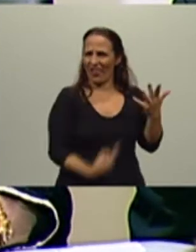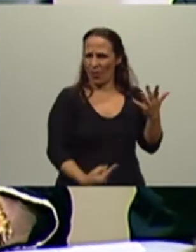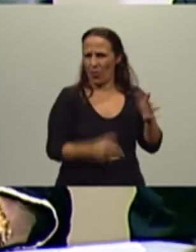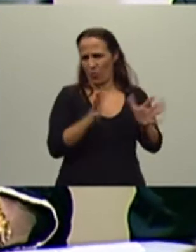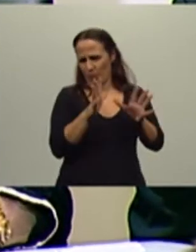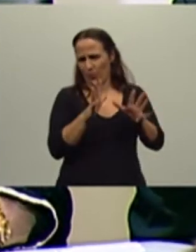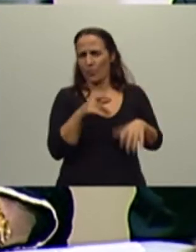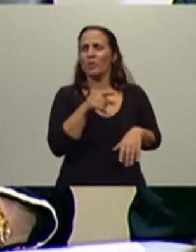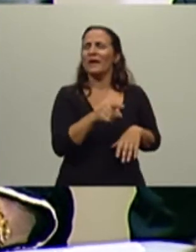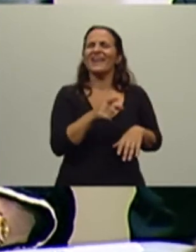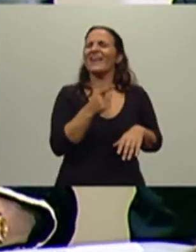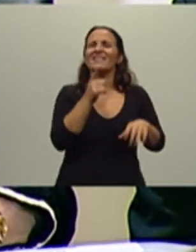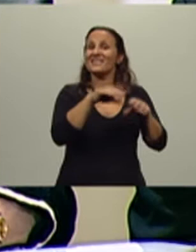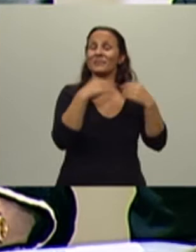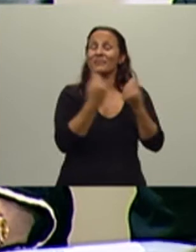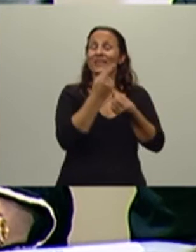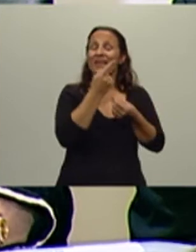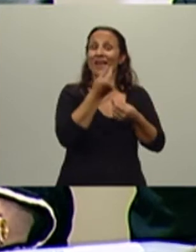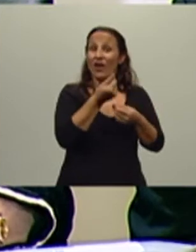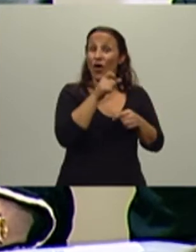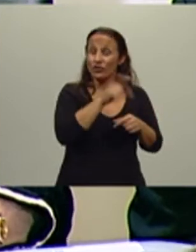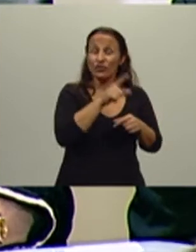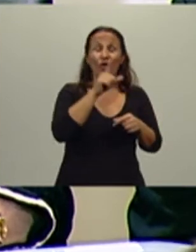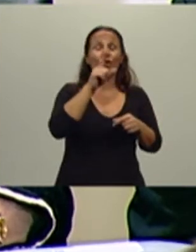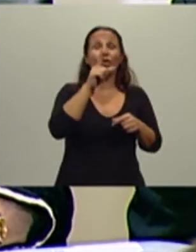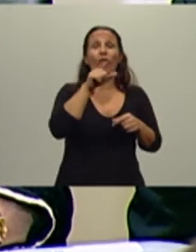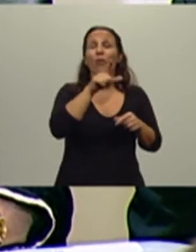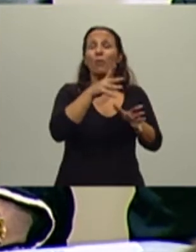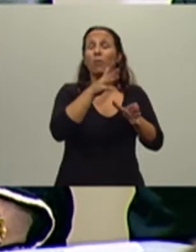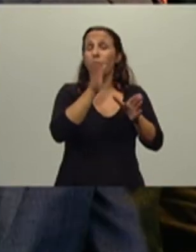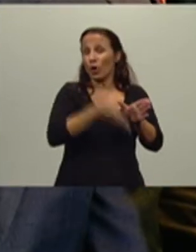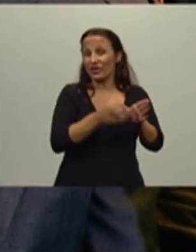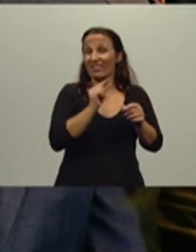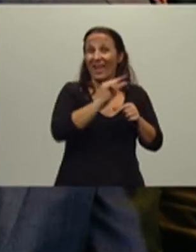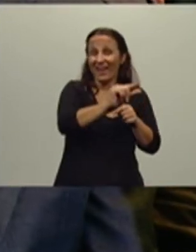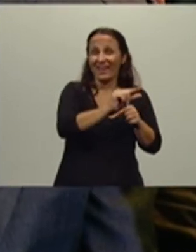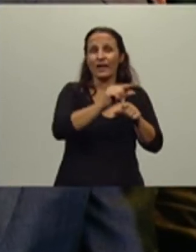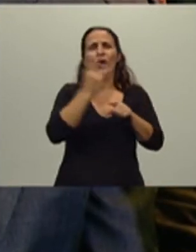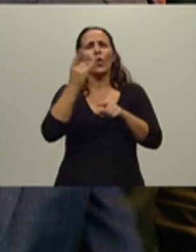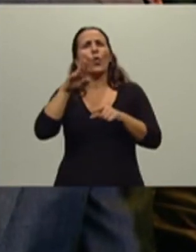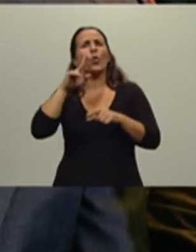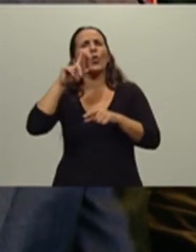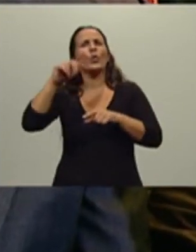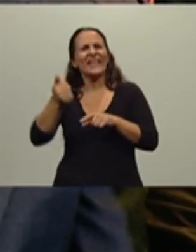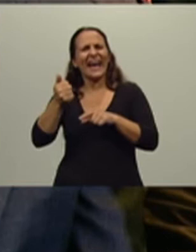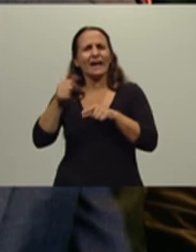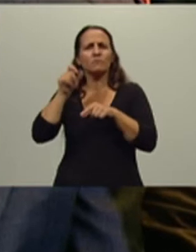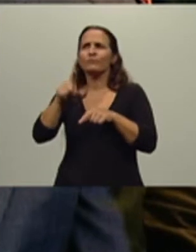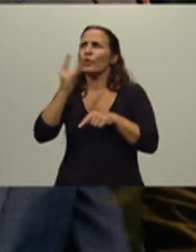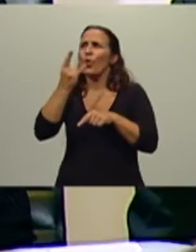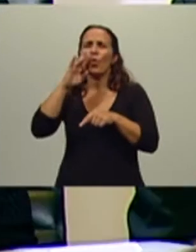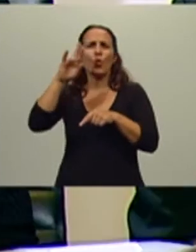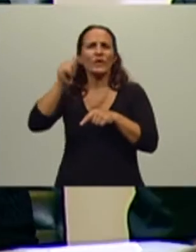al 105% del costo de la herbicida o al 29% del costo de la uria, la uria es un elemento,